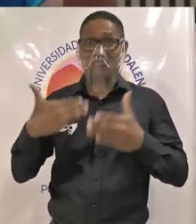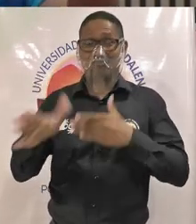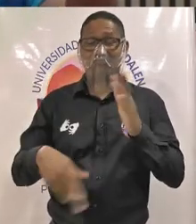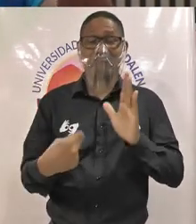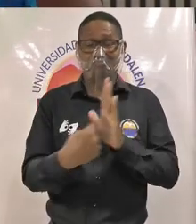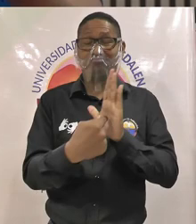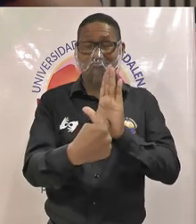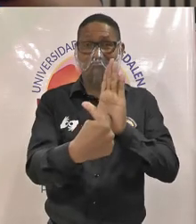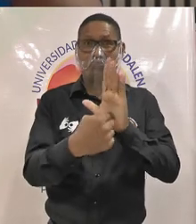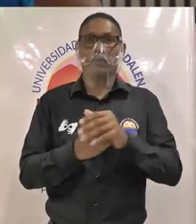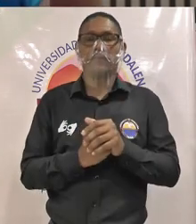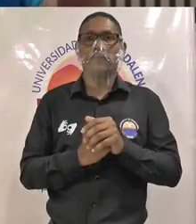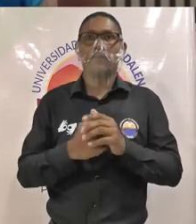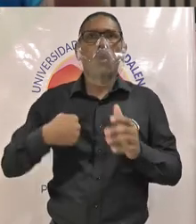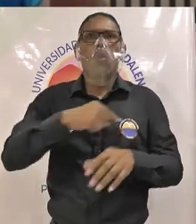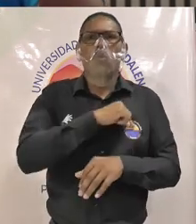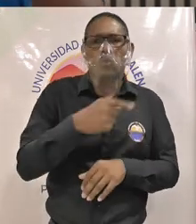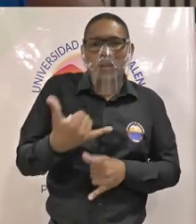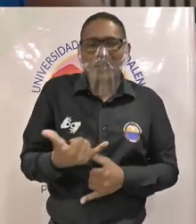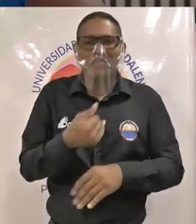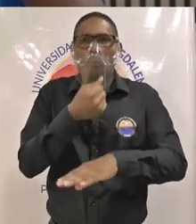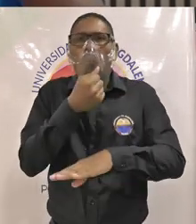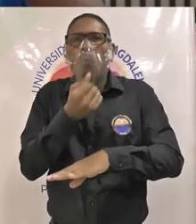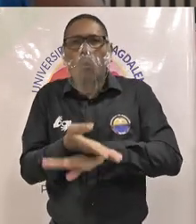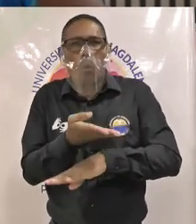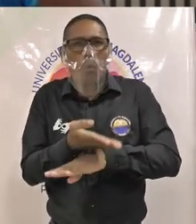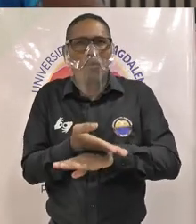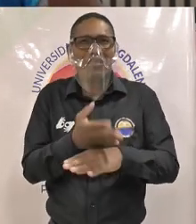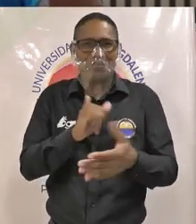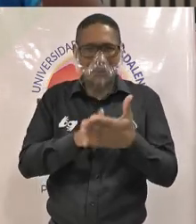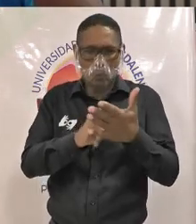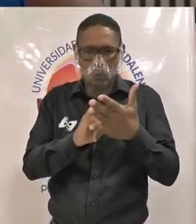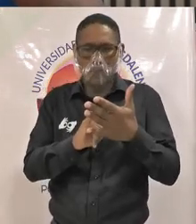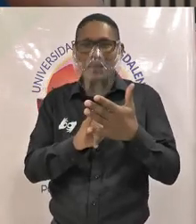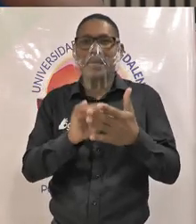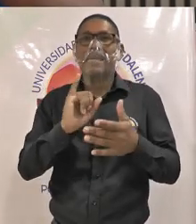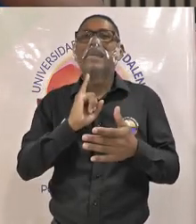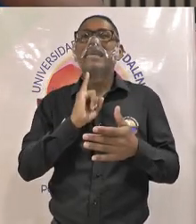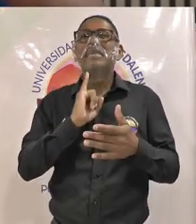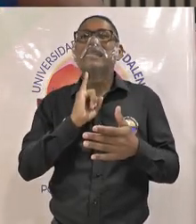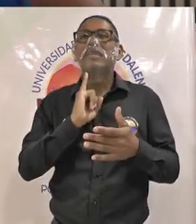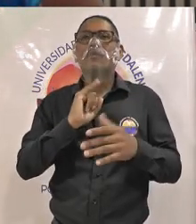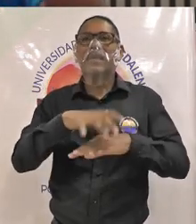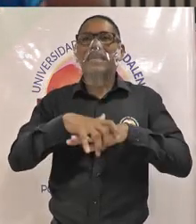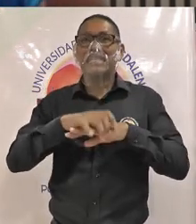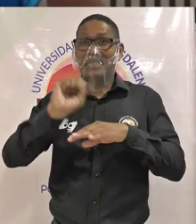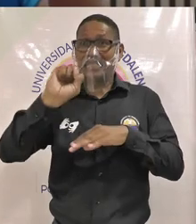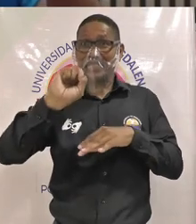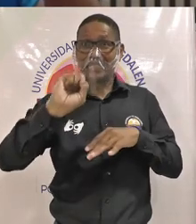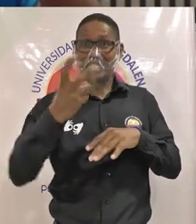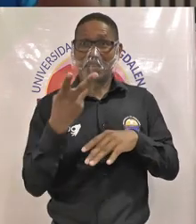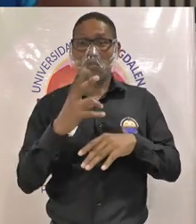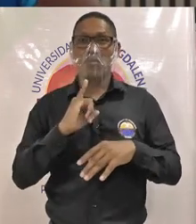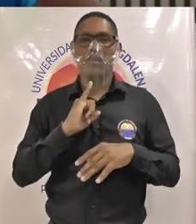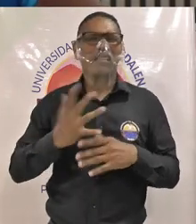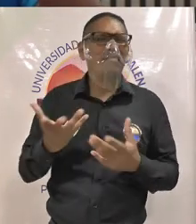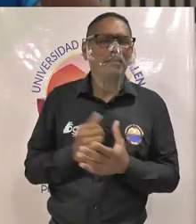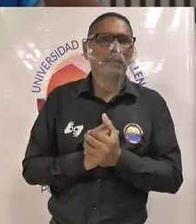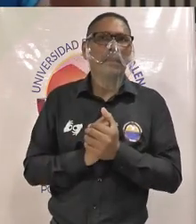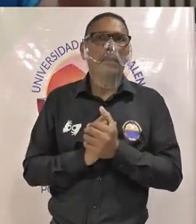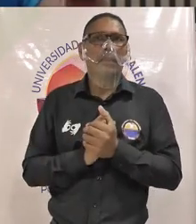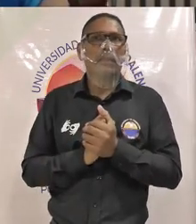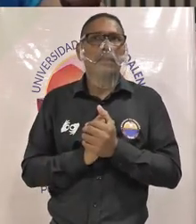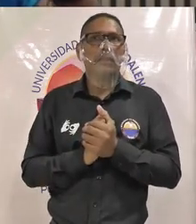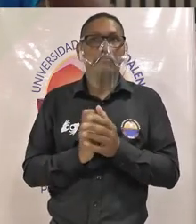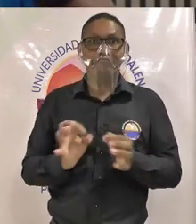nosotros proponemos en este eje concreto de la adopción del inglés como segunda lengua es el acompañamiento de los y las